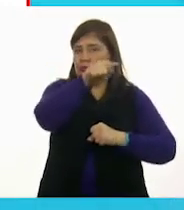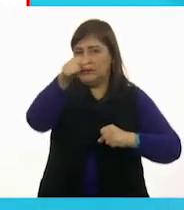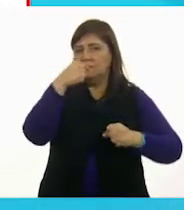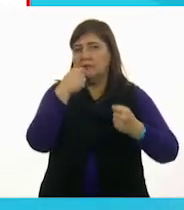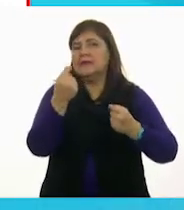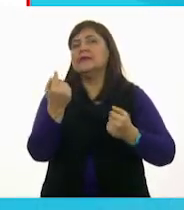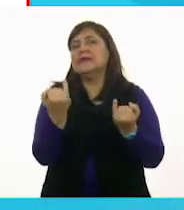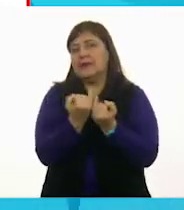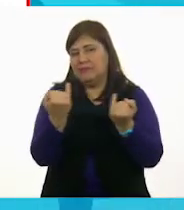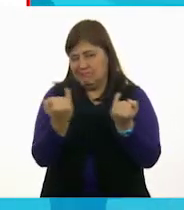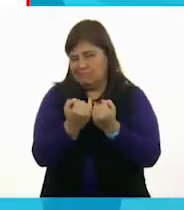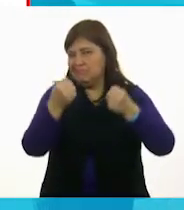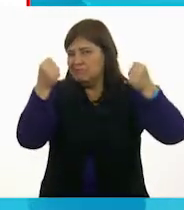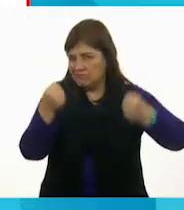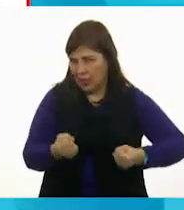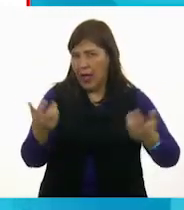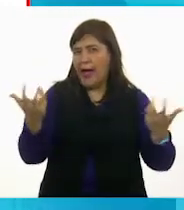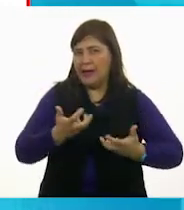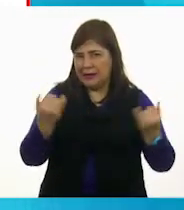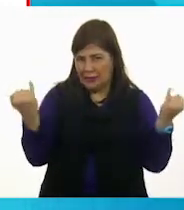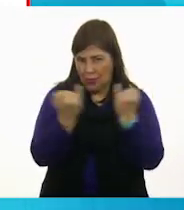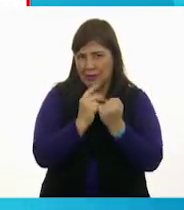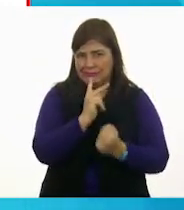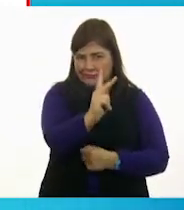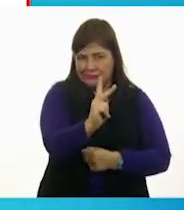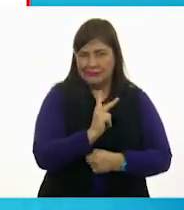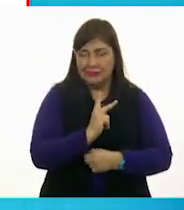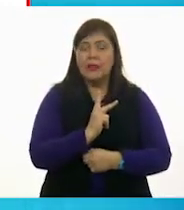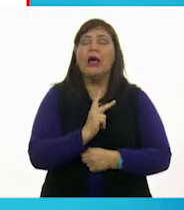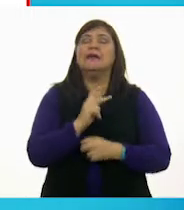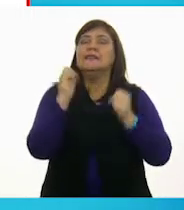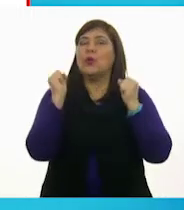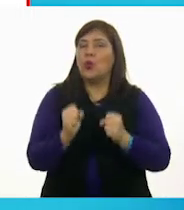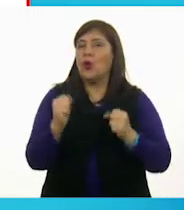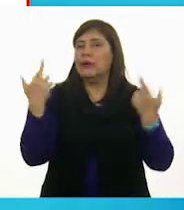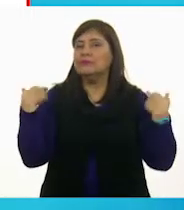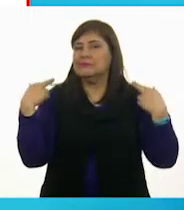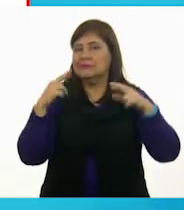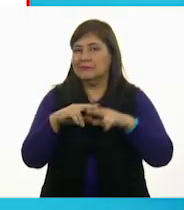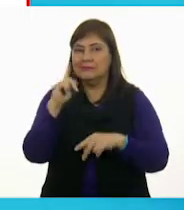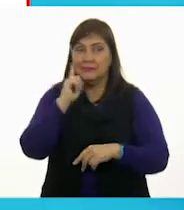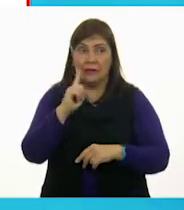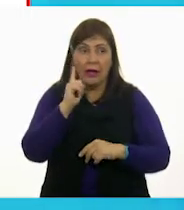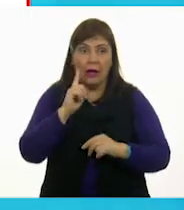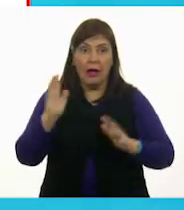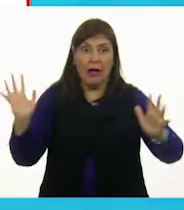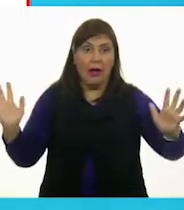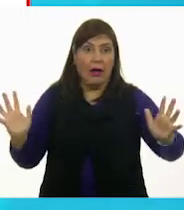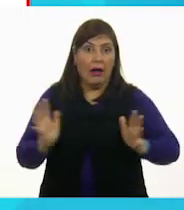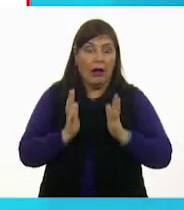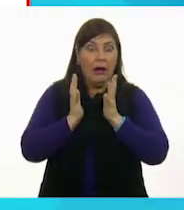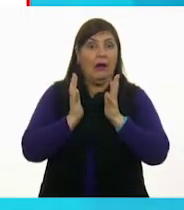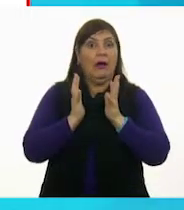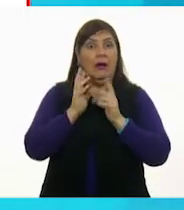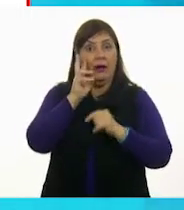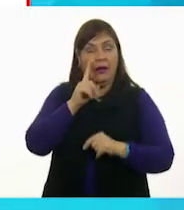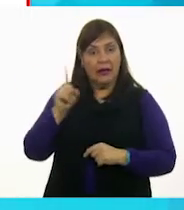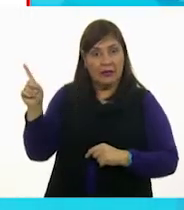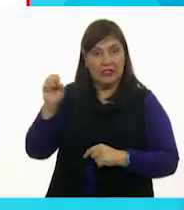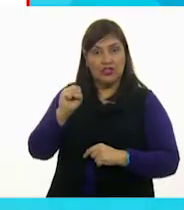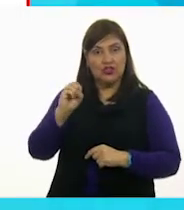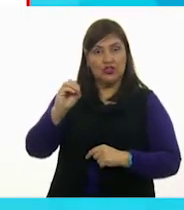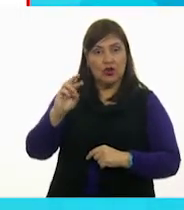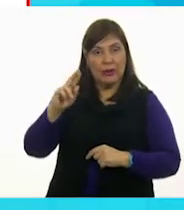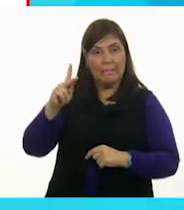también así lo hacen. Y seguramente la maestra se sorprende. Claro que sí se